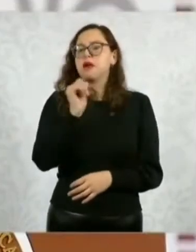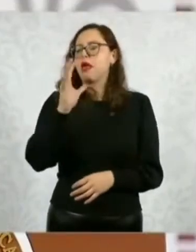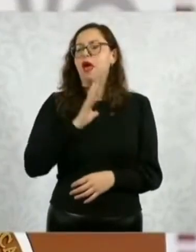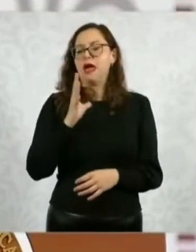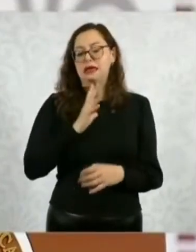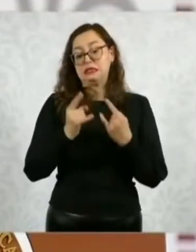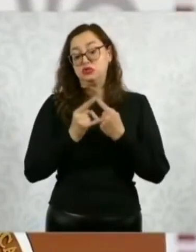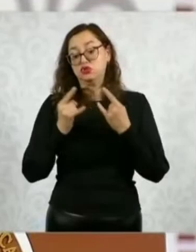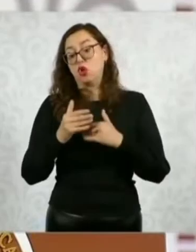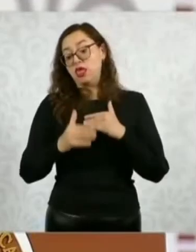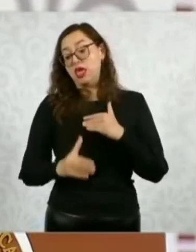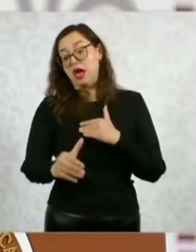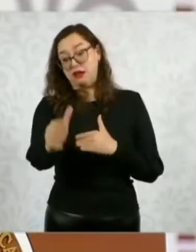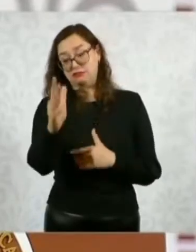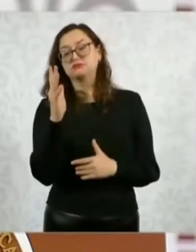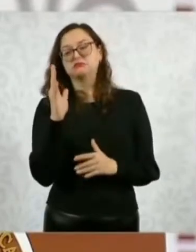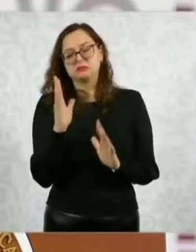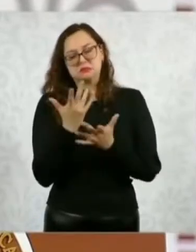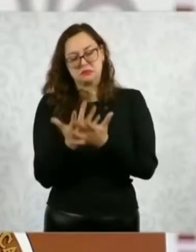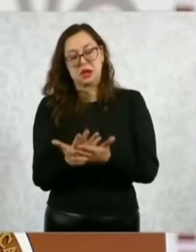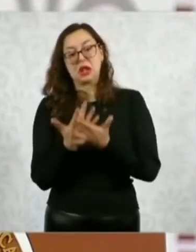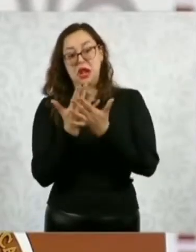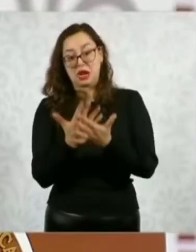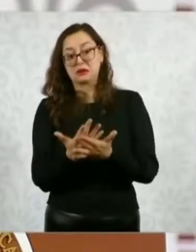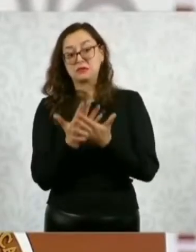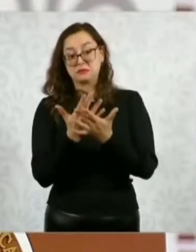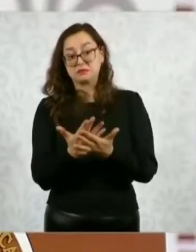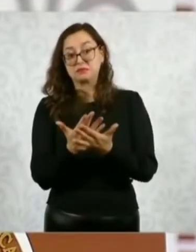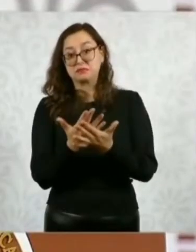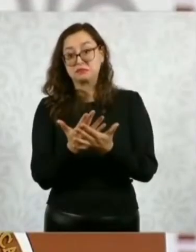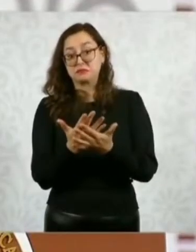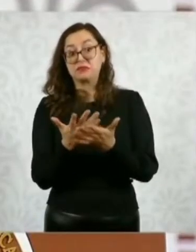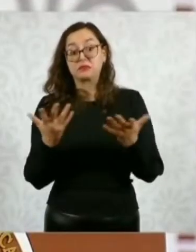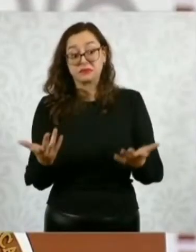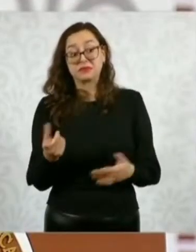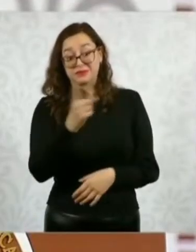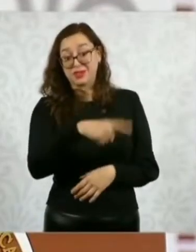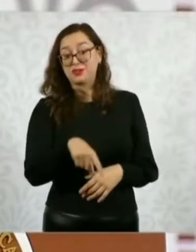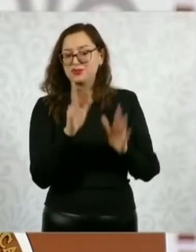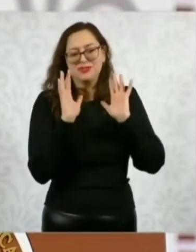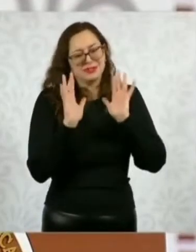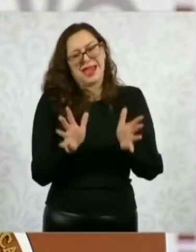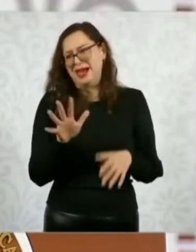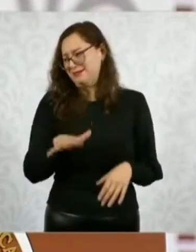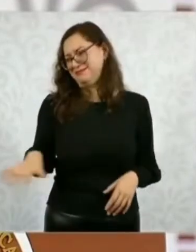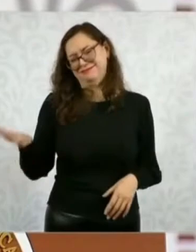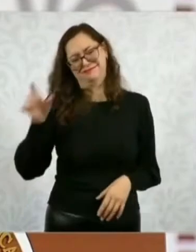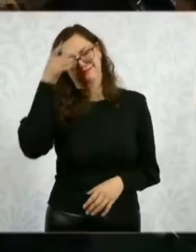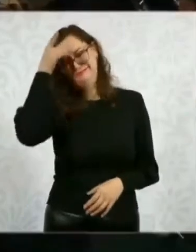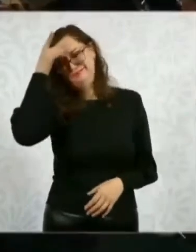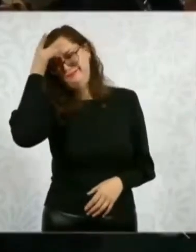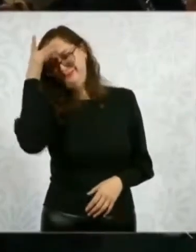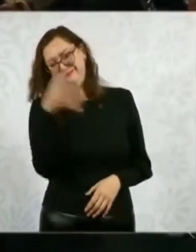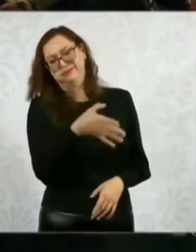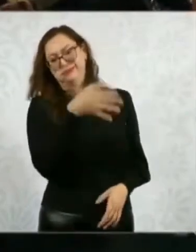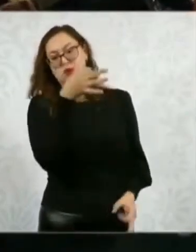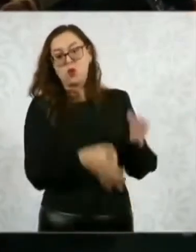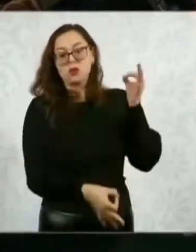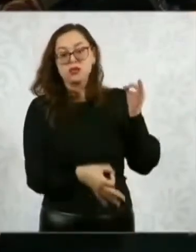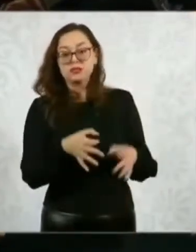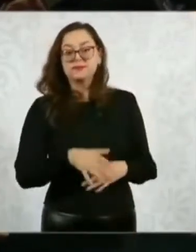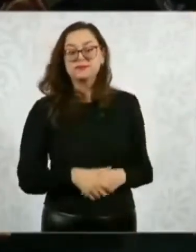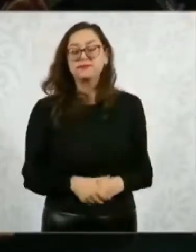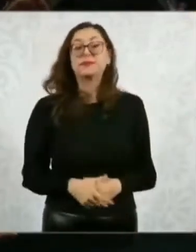historia los juzga y muchos de ellos están juzgados por el pueblo de México. Presidenta, por convicción y por